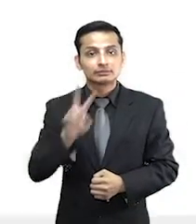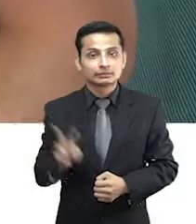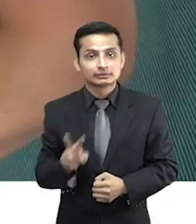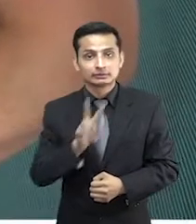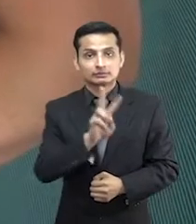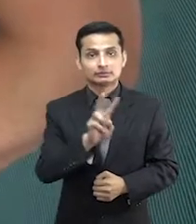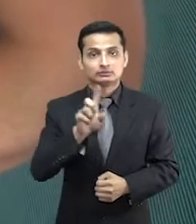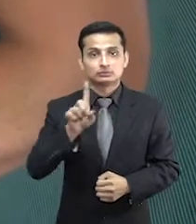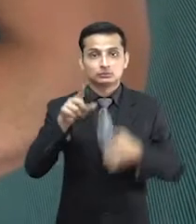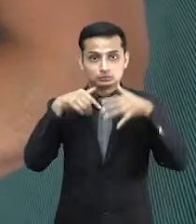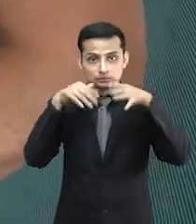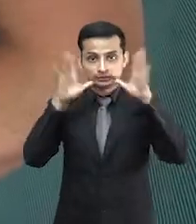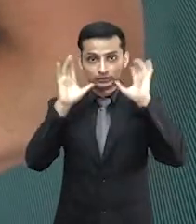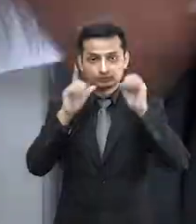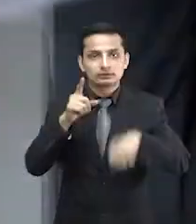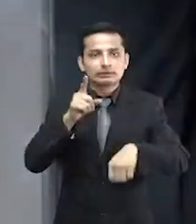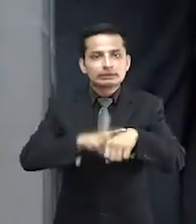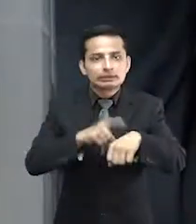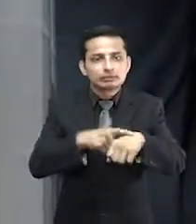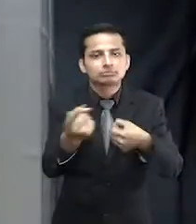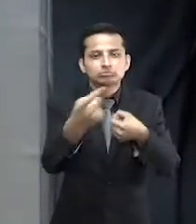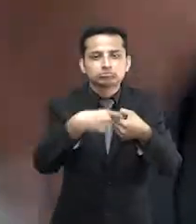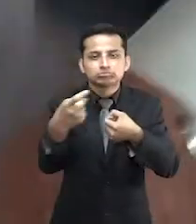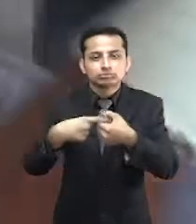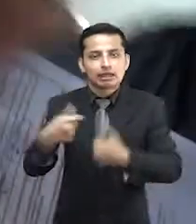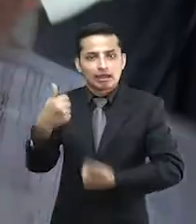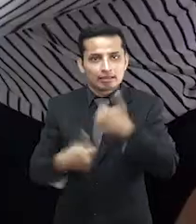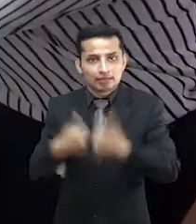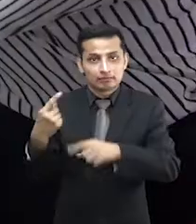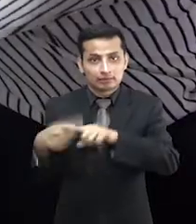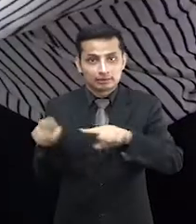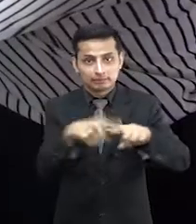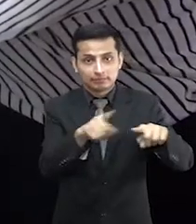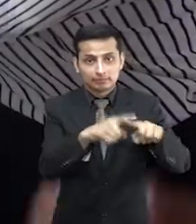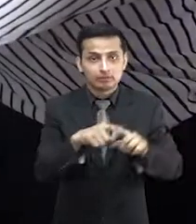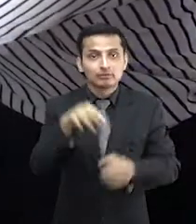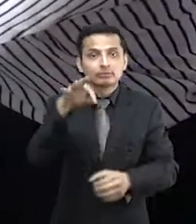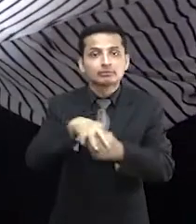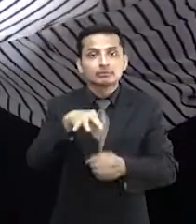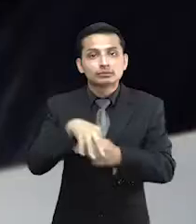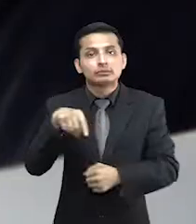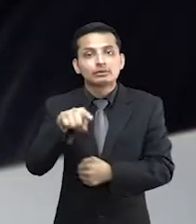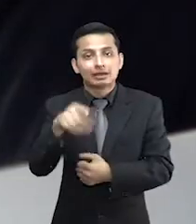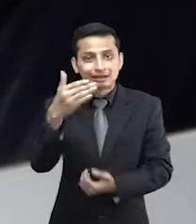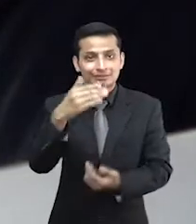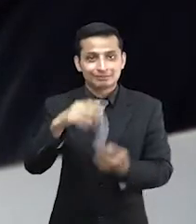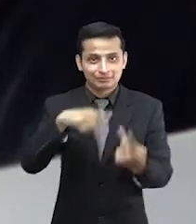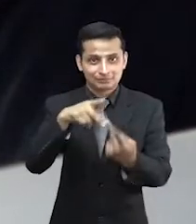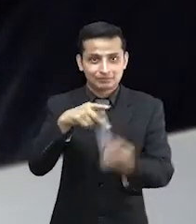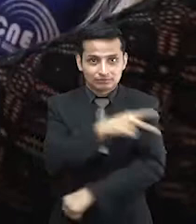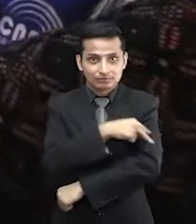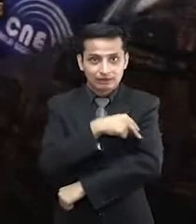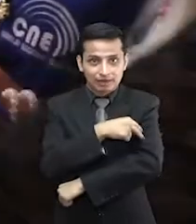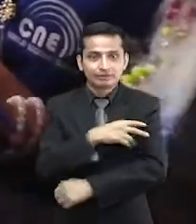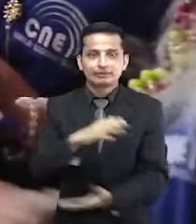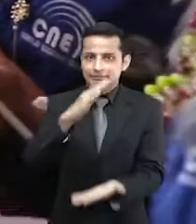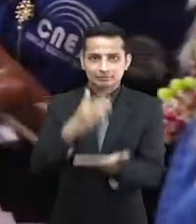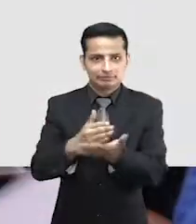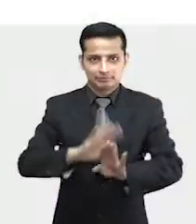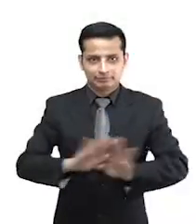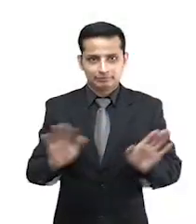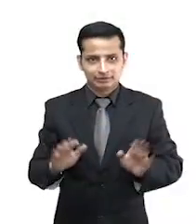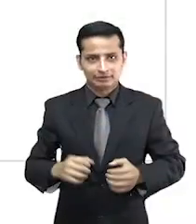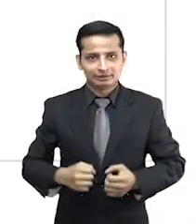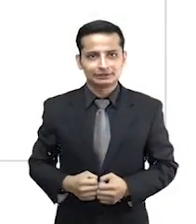Este viernes 21 de diciembre concluyó el periodo de inscripción de candidaturas para las elecciones seccionales 2019.